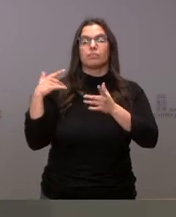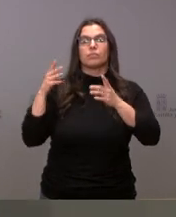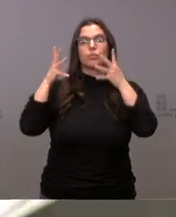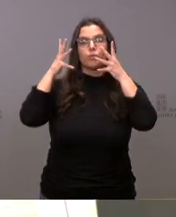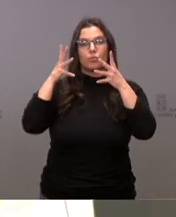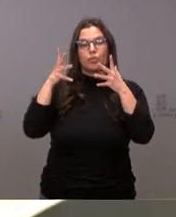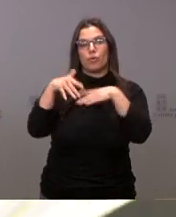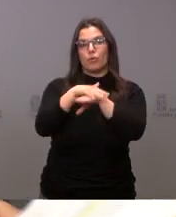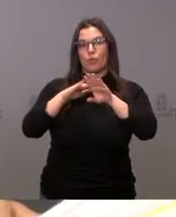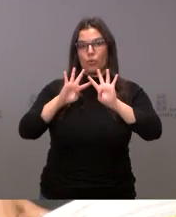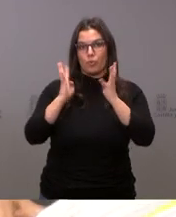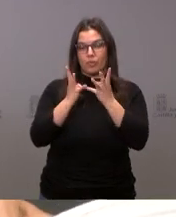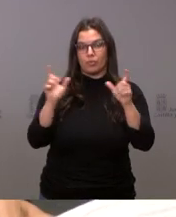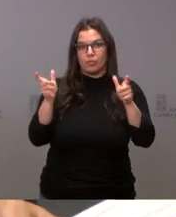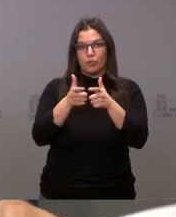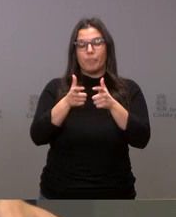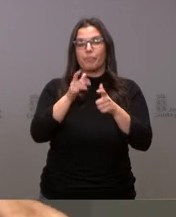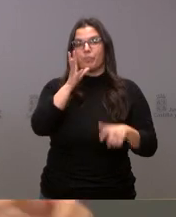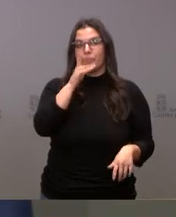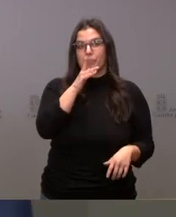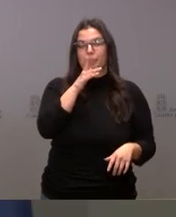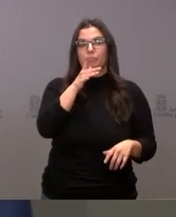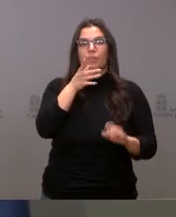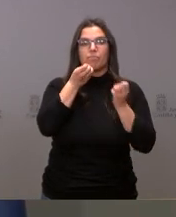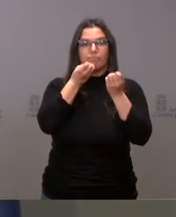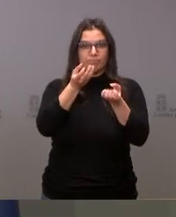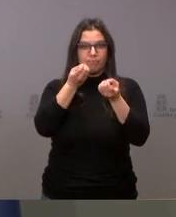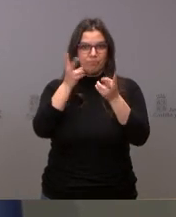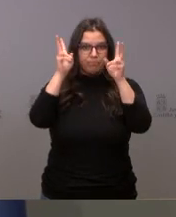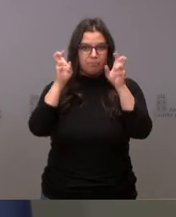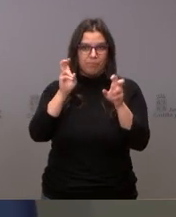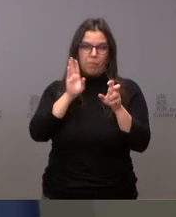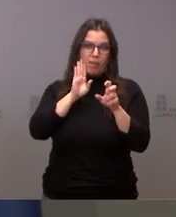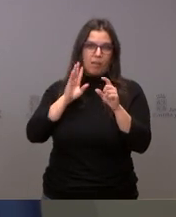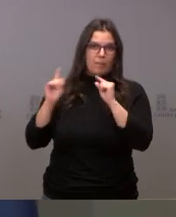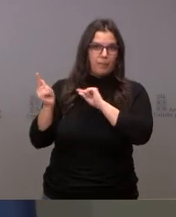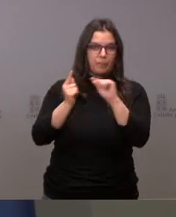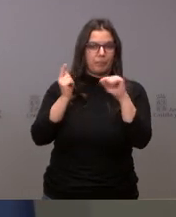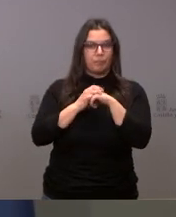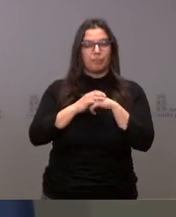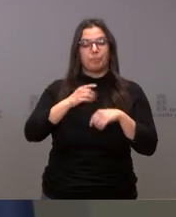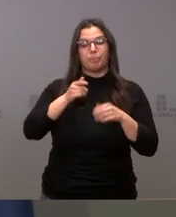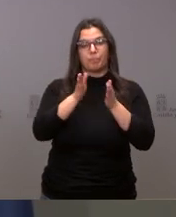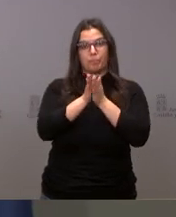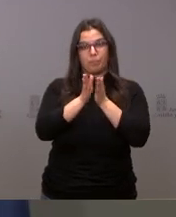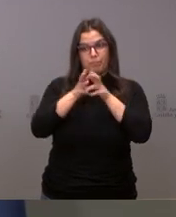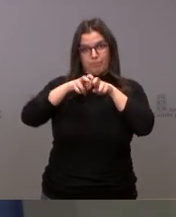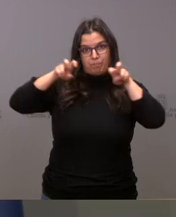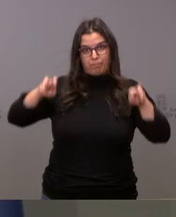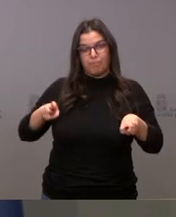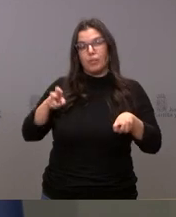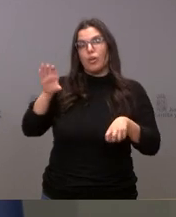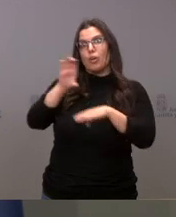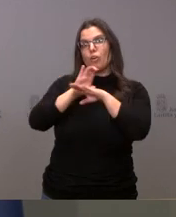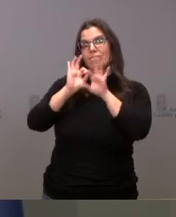Gobierno y pasamos a darles información al respecto. Me acompaña el consejero de Presidencia, que